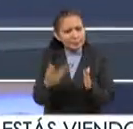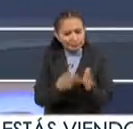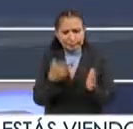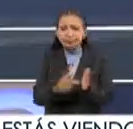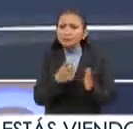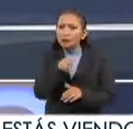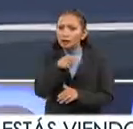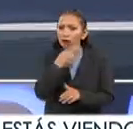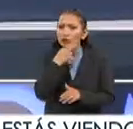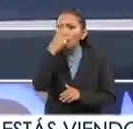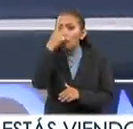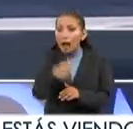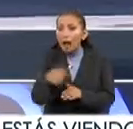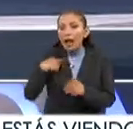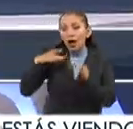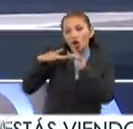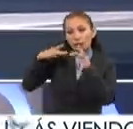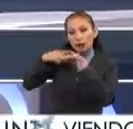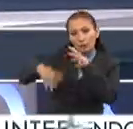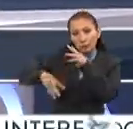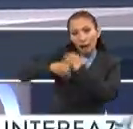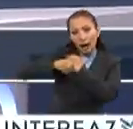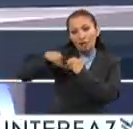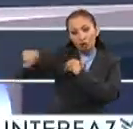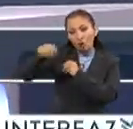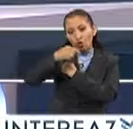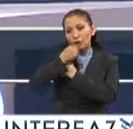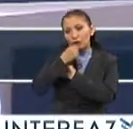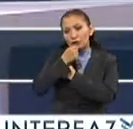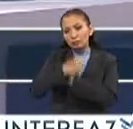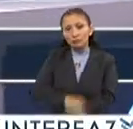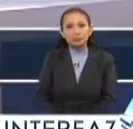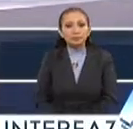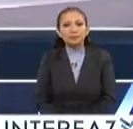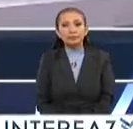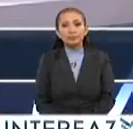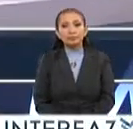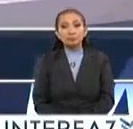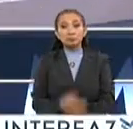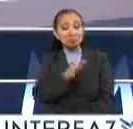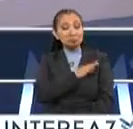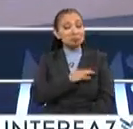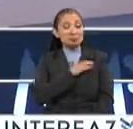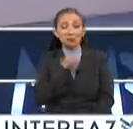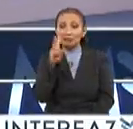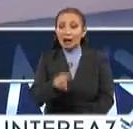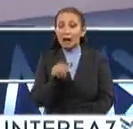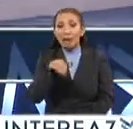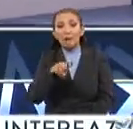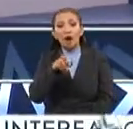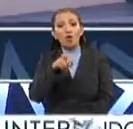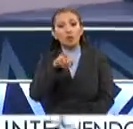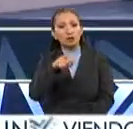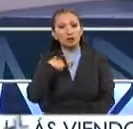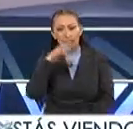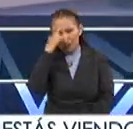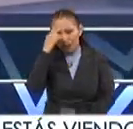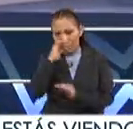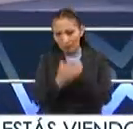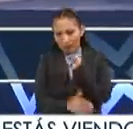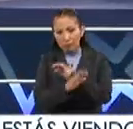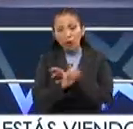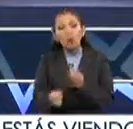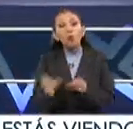permanente para tener un contacto adicional con este sector. Pues enhorabuena, Mauricio, recuérdanos ya para